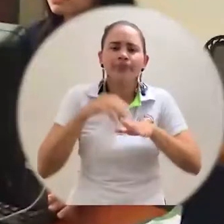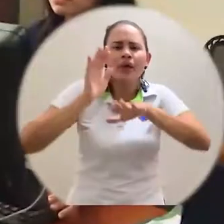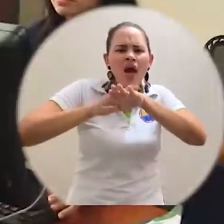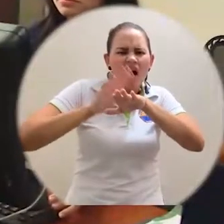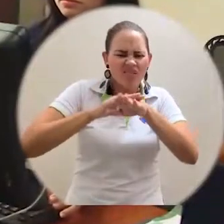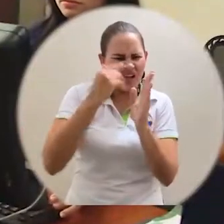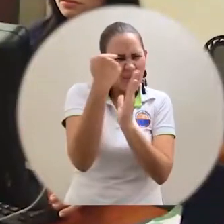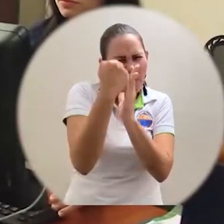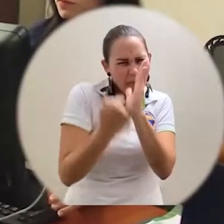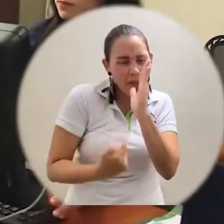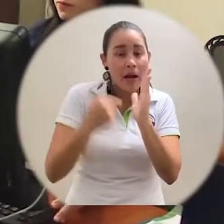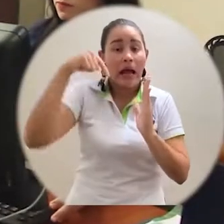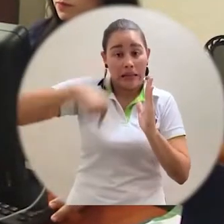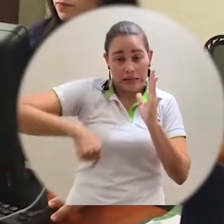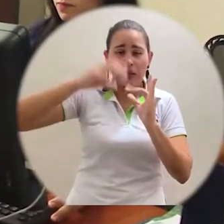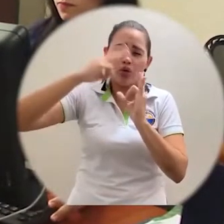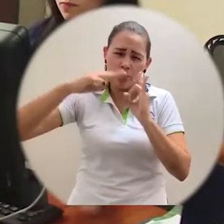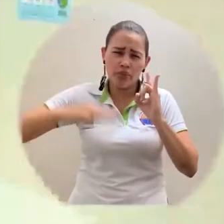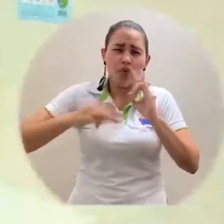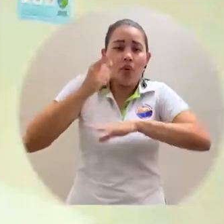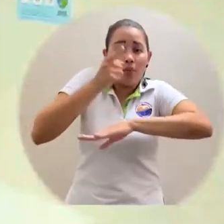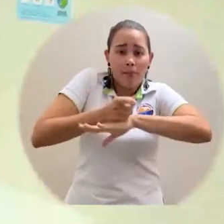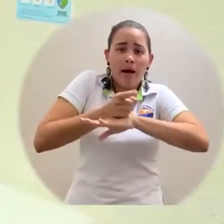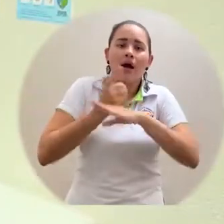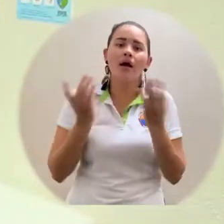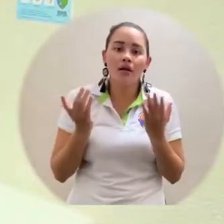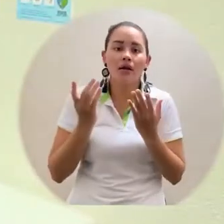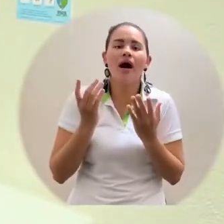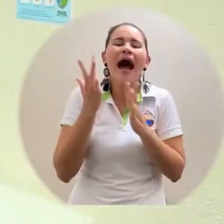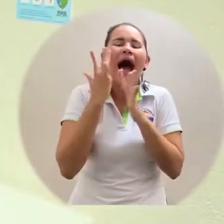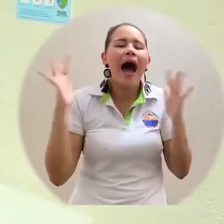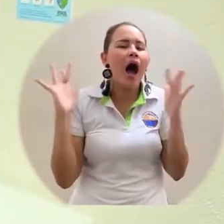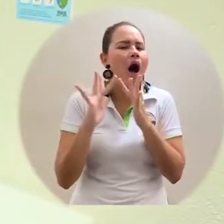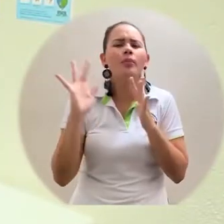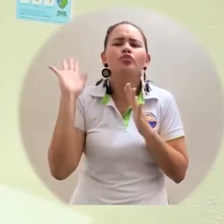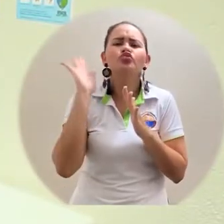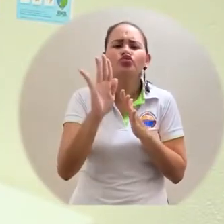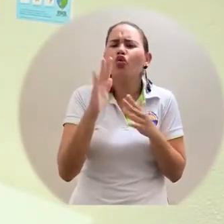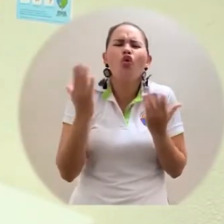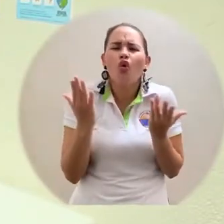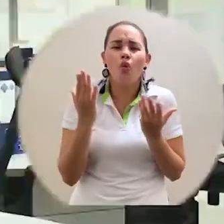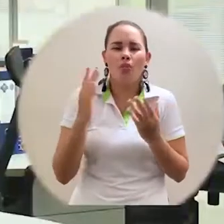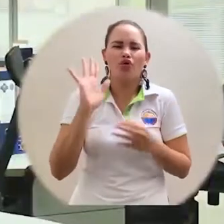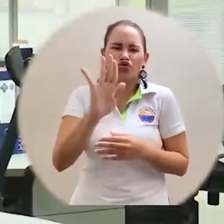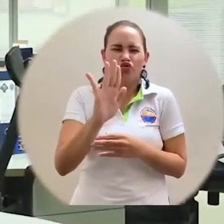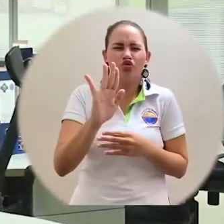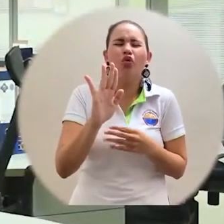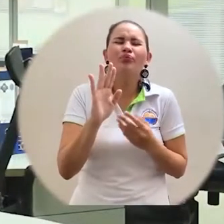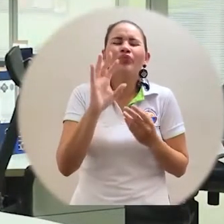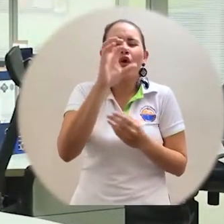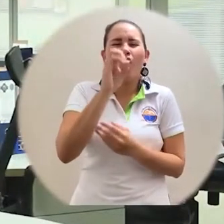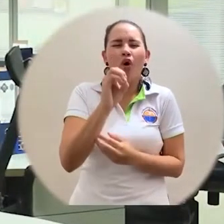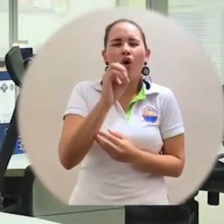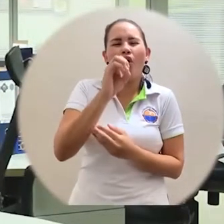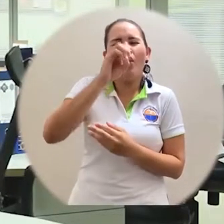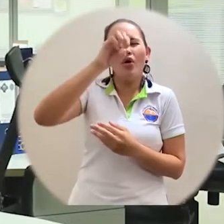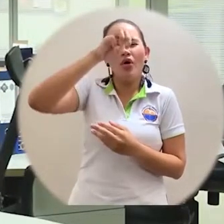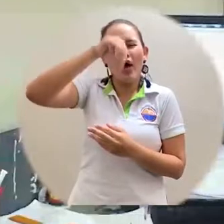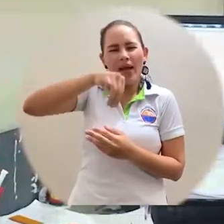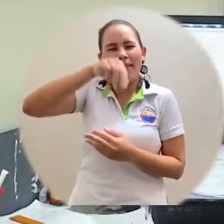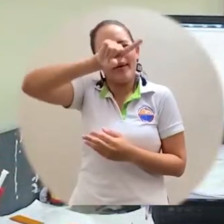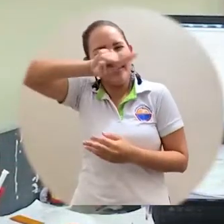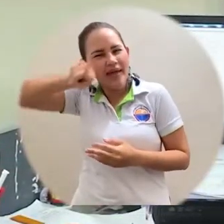Entonces, con mucha más razón hay que acatarlas. Es importante mencionar que las medidas de contención tomadas por esta Casa de Estudios Superiores van en total